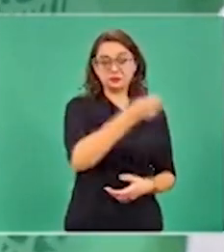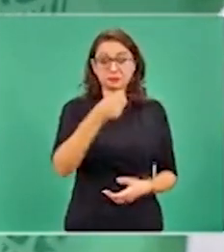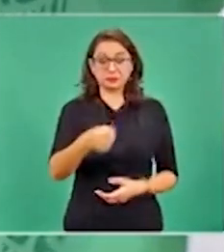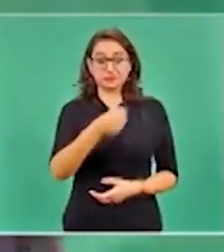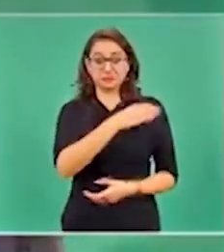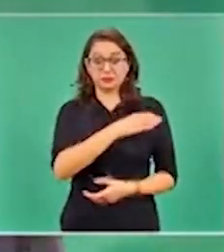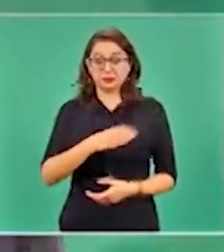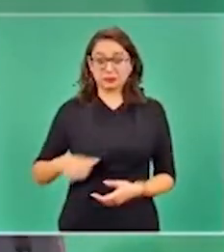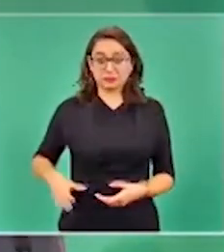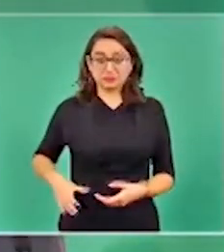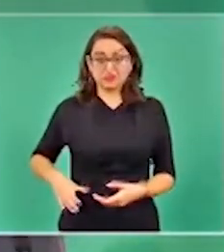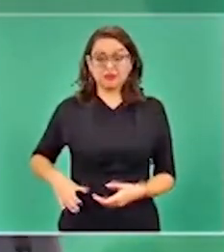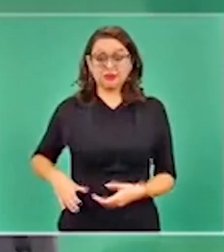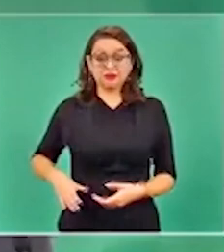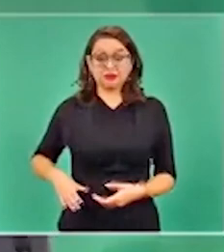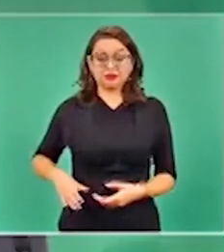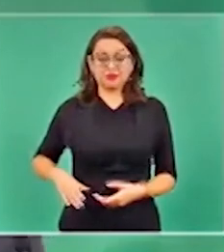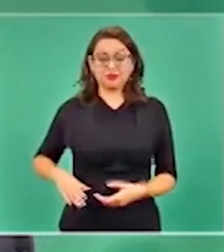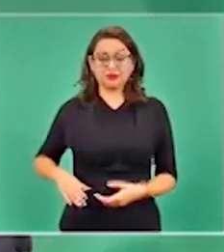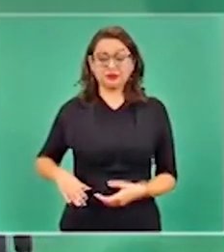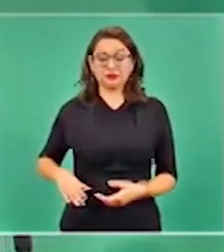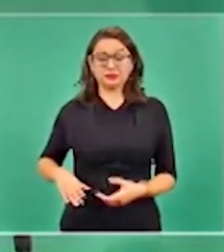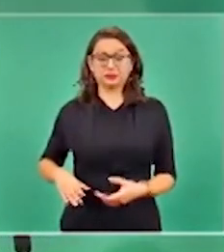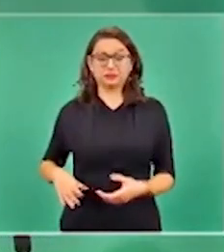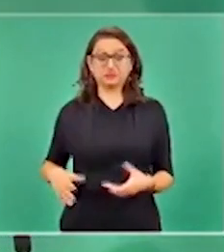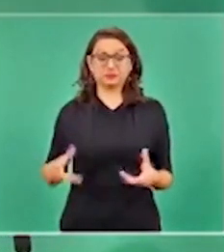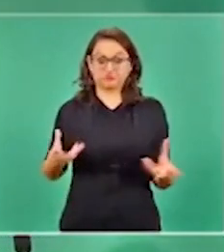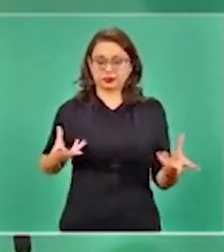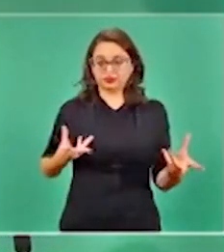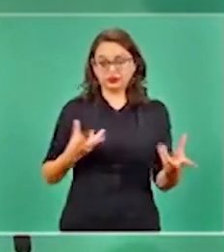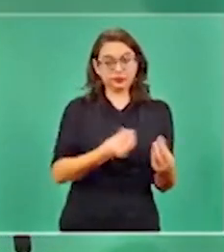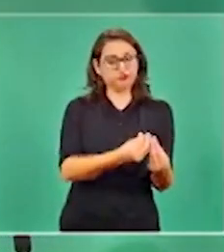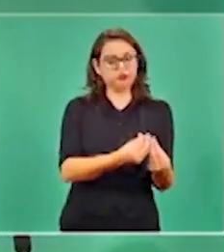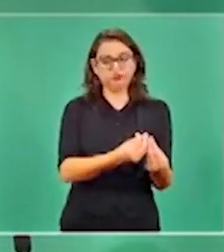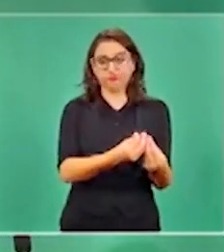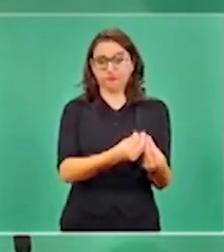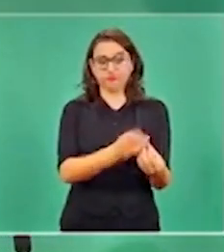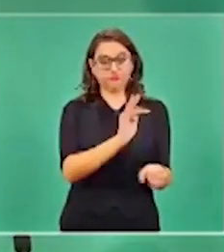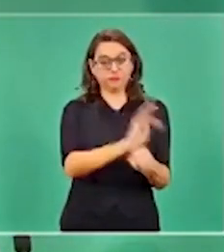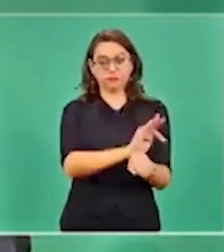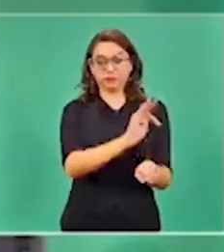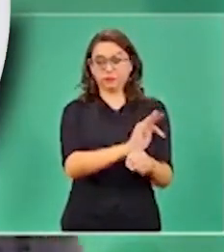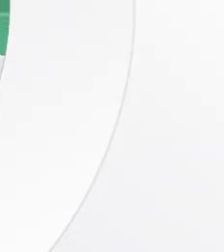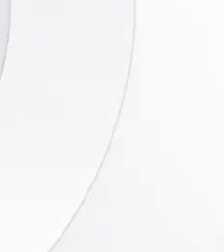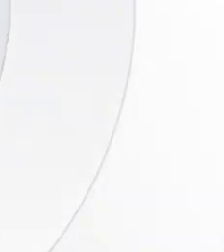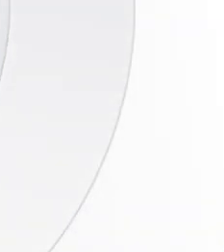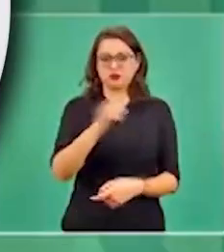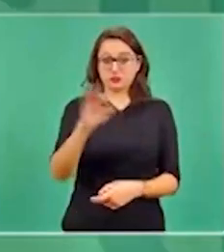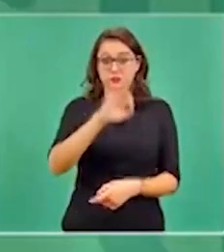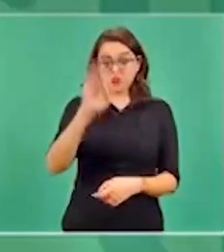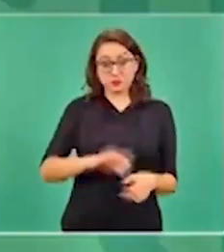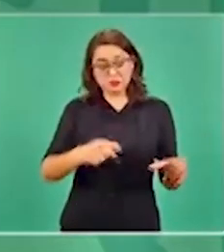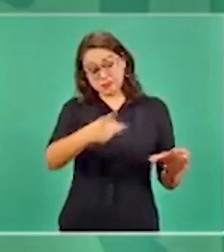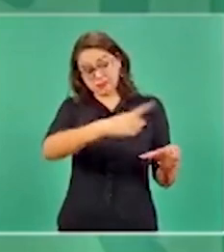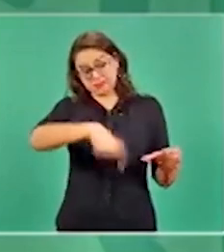que les garantice que ya no va a haber.